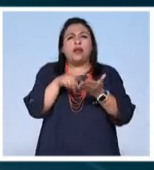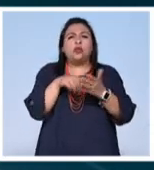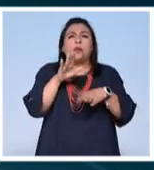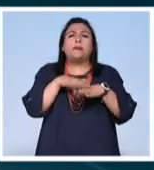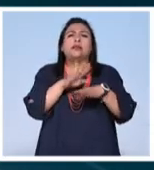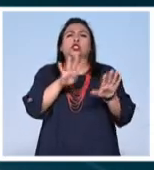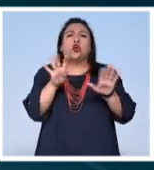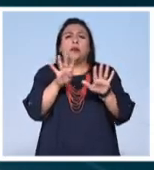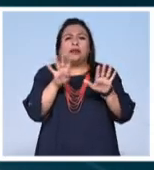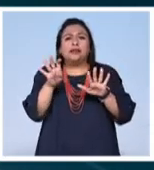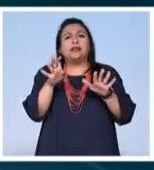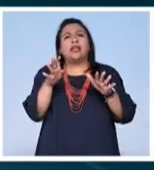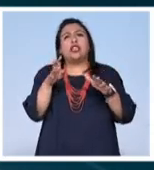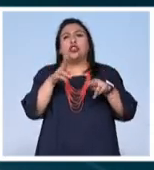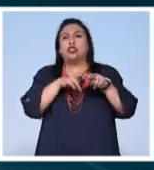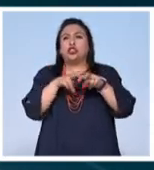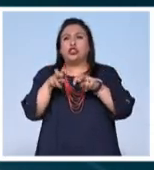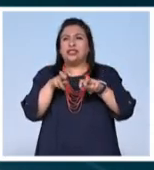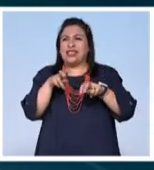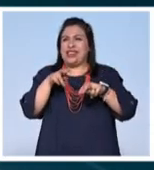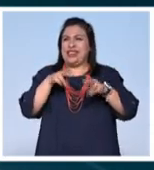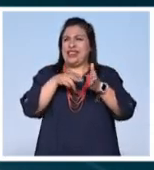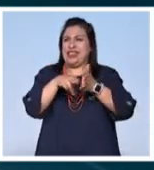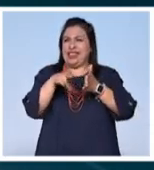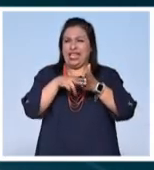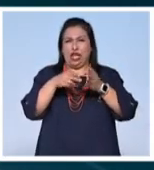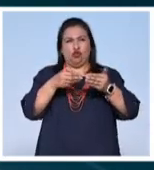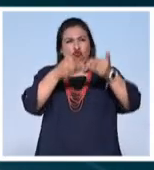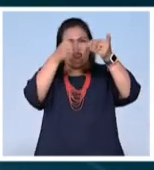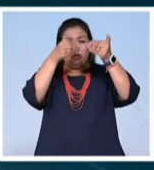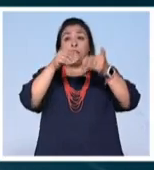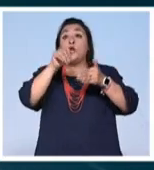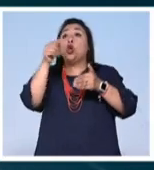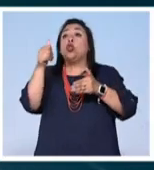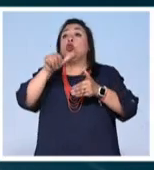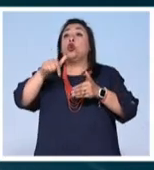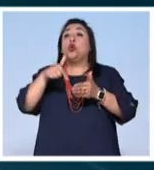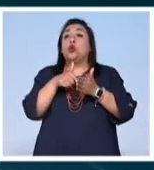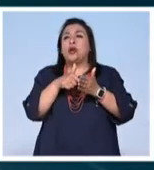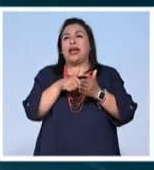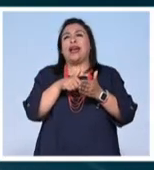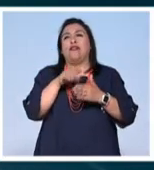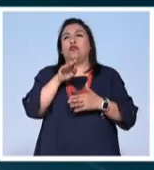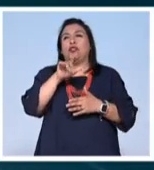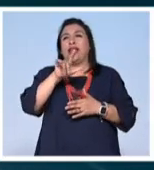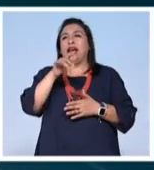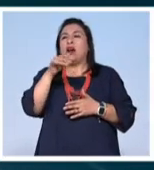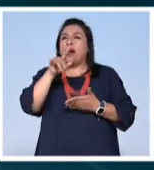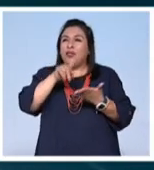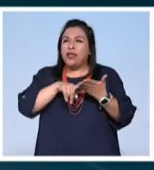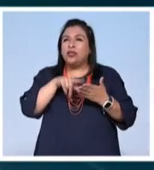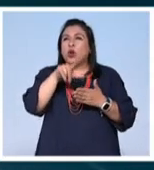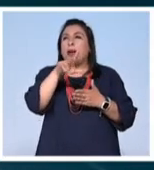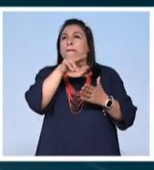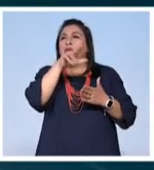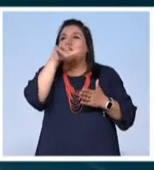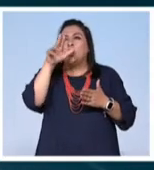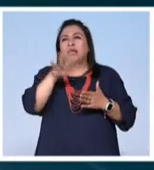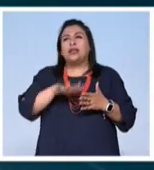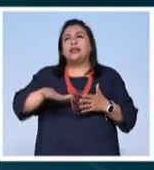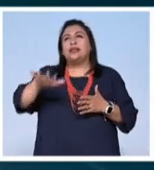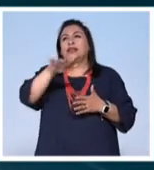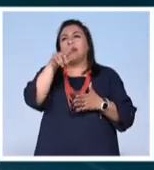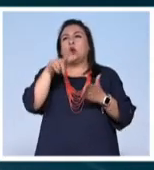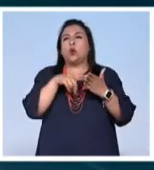más de 900 asientos negros. Otro ejemplo es la bodega llamada La Jofa que está integrada en la pintoresca